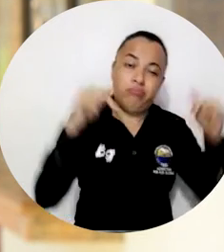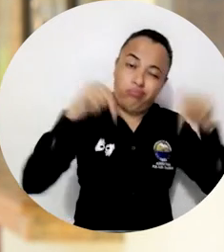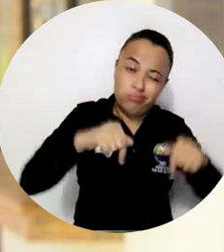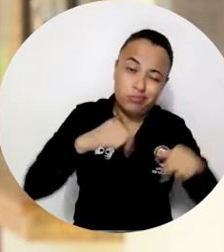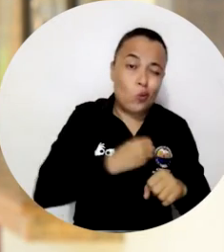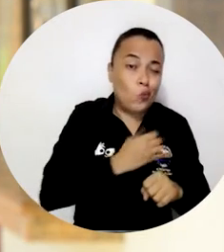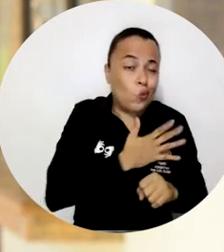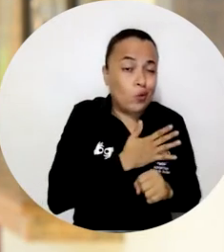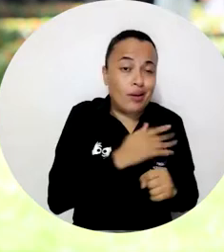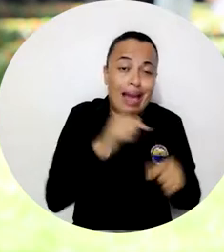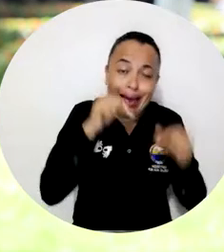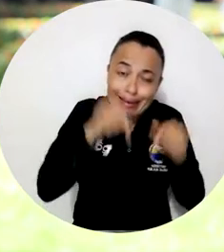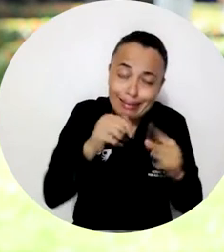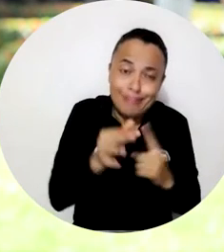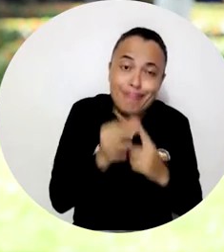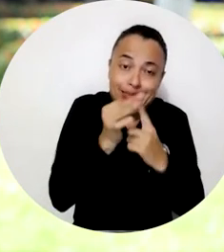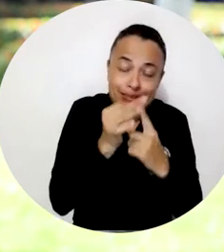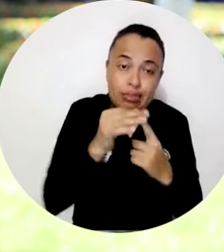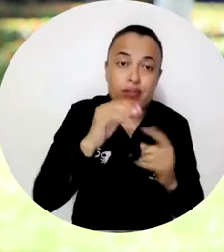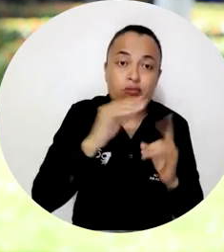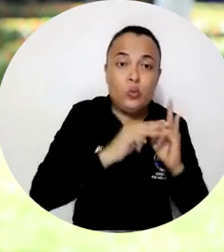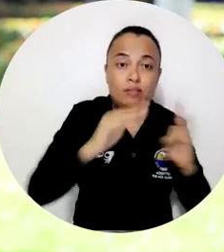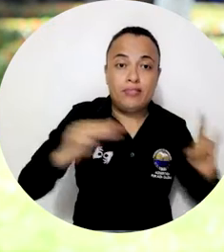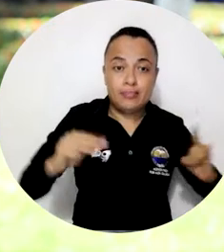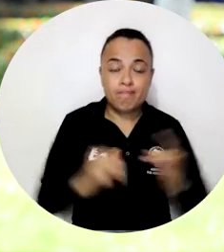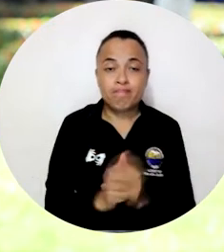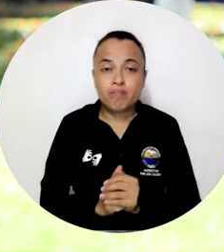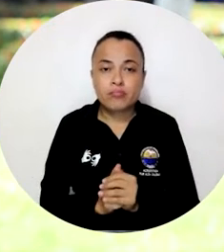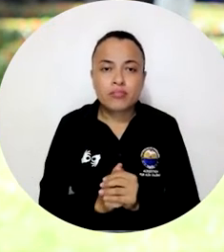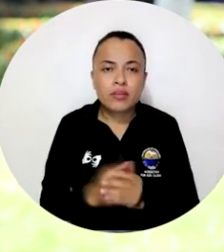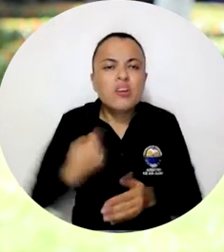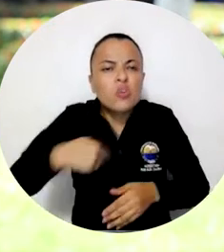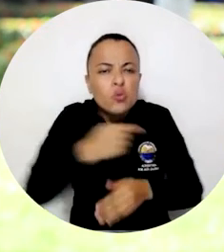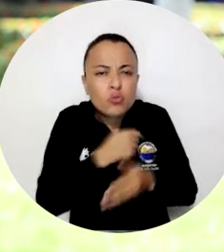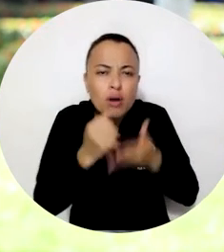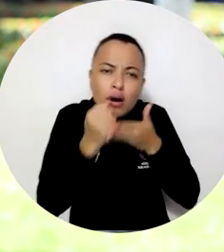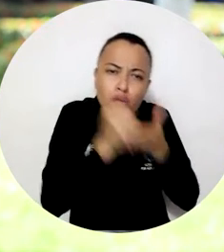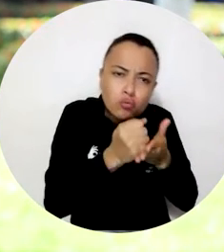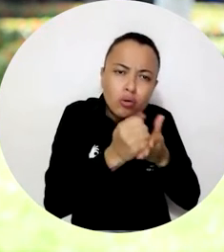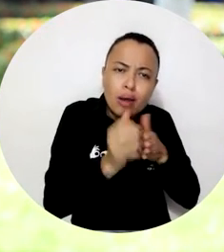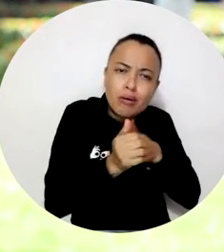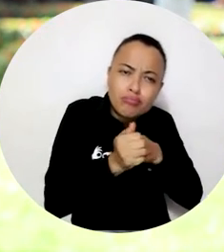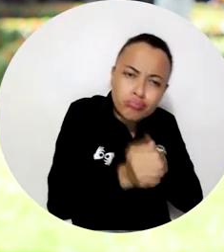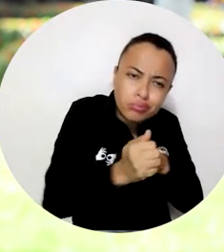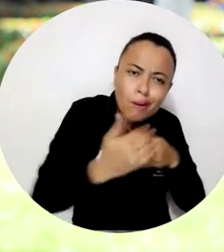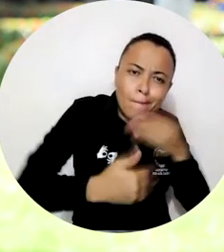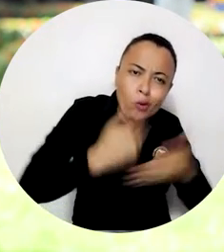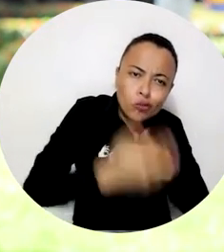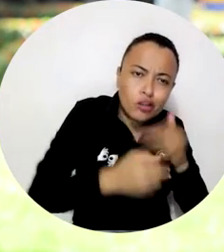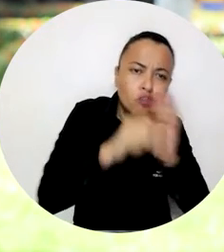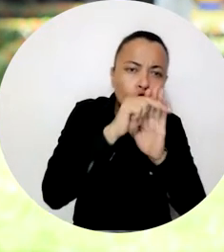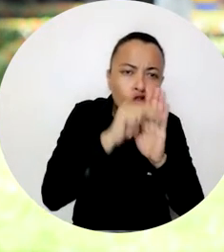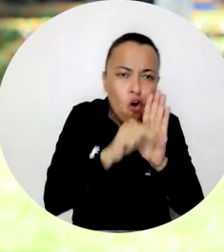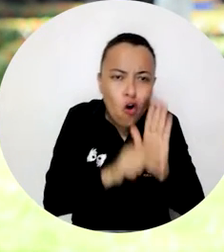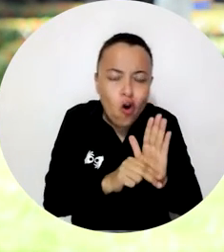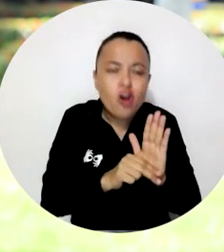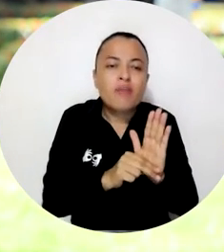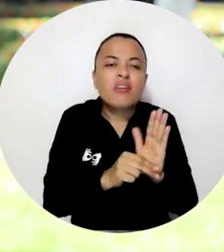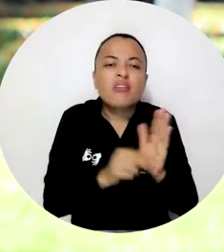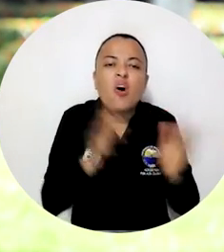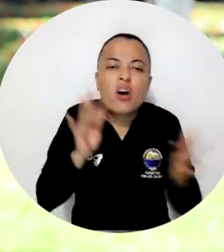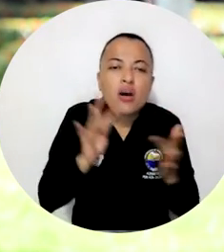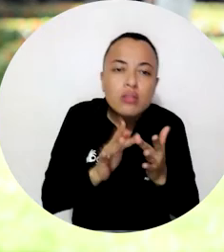aquí en la Universidad del Magdalena. Pero orientando los procesos, sobre todo las normas, el tema de reglamentos que favorezcan